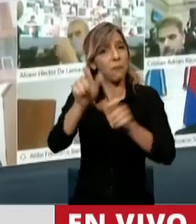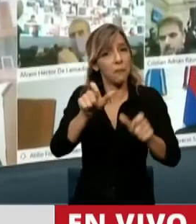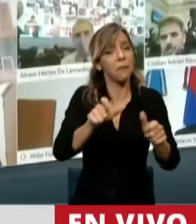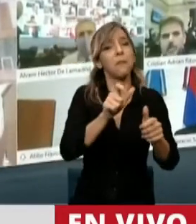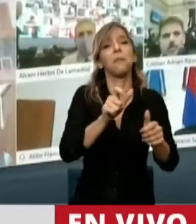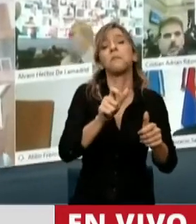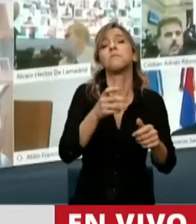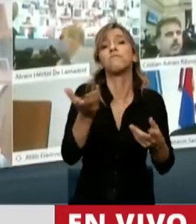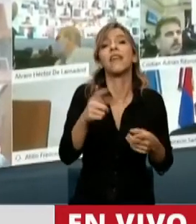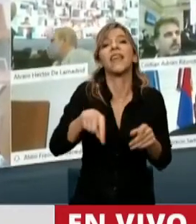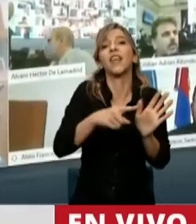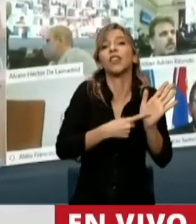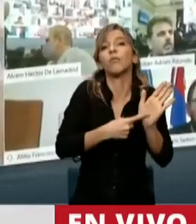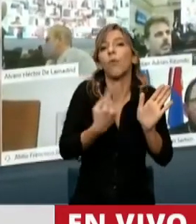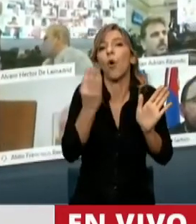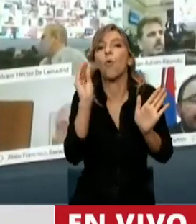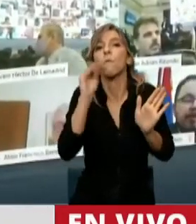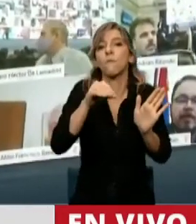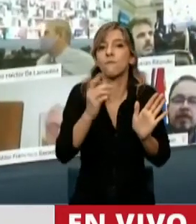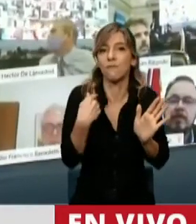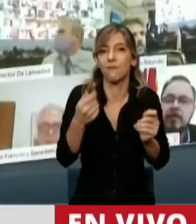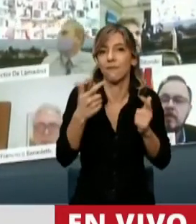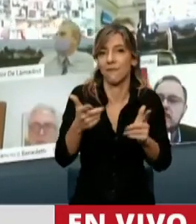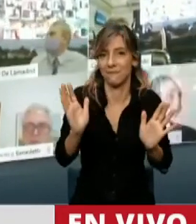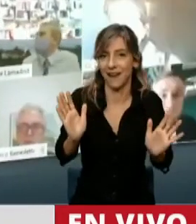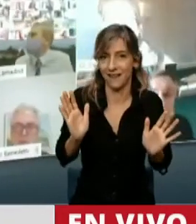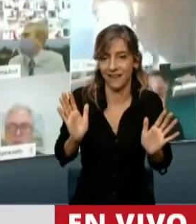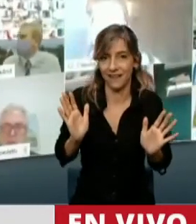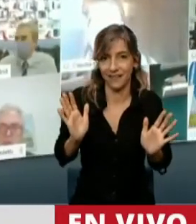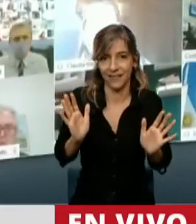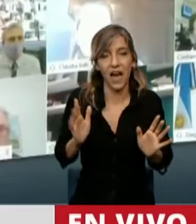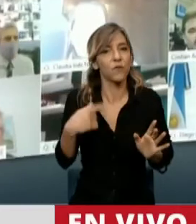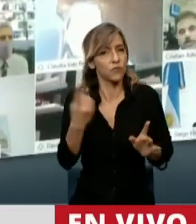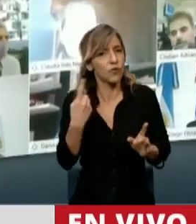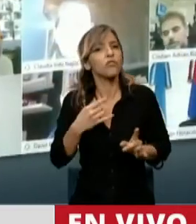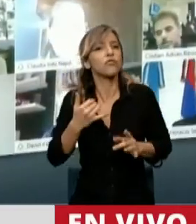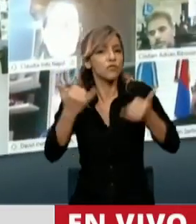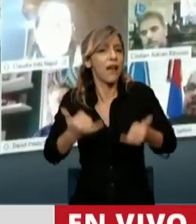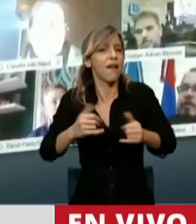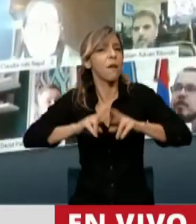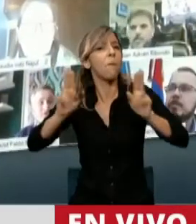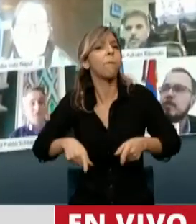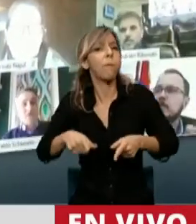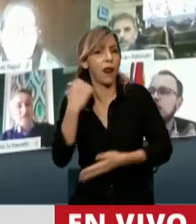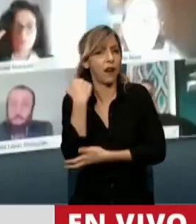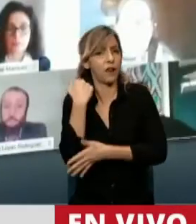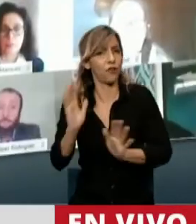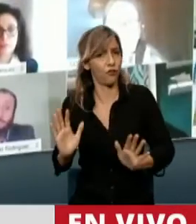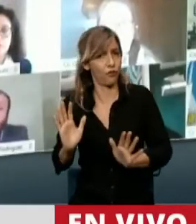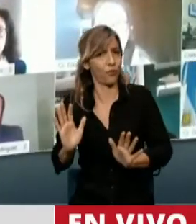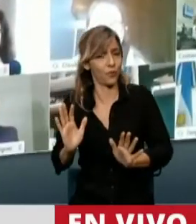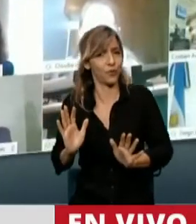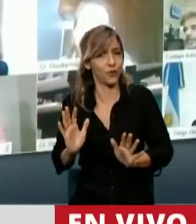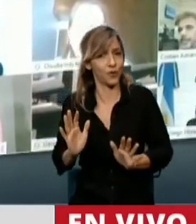de las medidas que pretenden implementarse en el marco del plan macroeconómico post-pandemia, que como lo viene sosteniendo